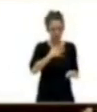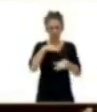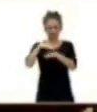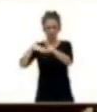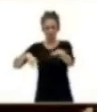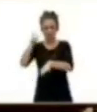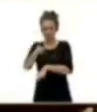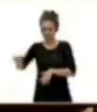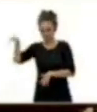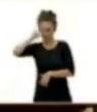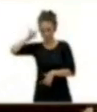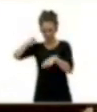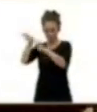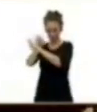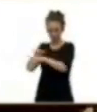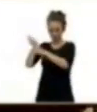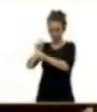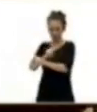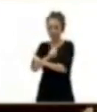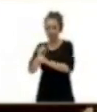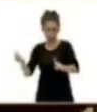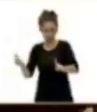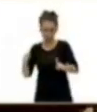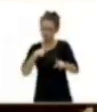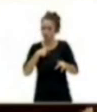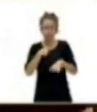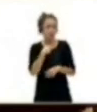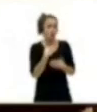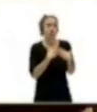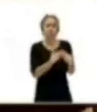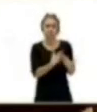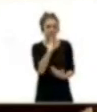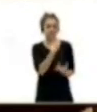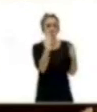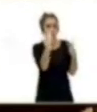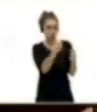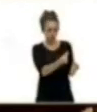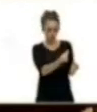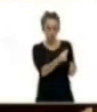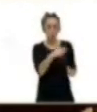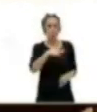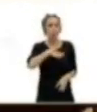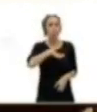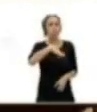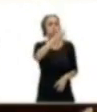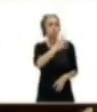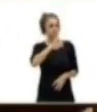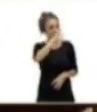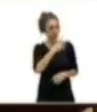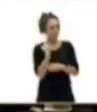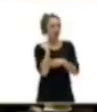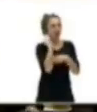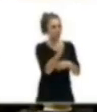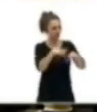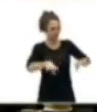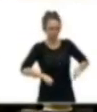canaria. Siento decirles que no, que Podemos no va a apoyar esta investidura, porque nos resulta que es más de lo mismo